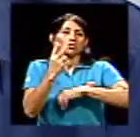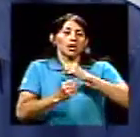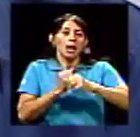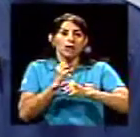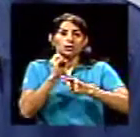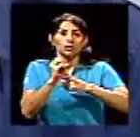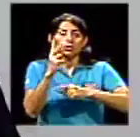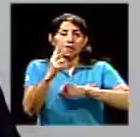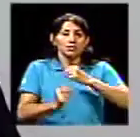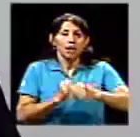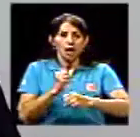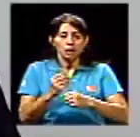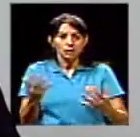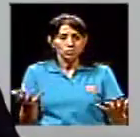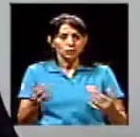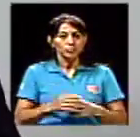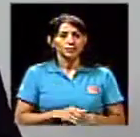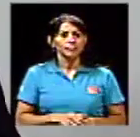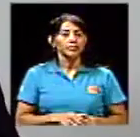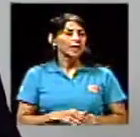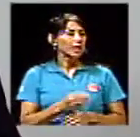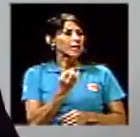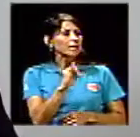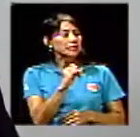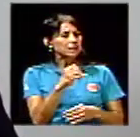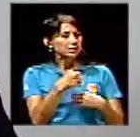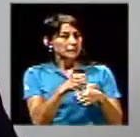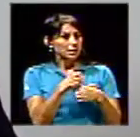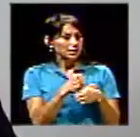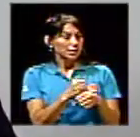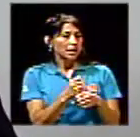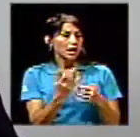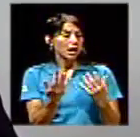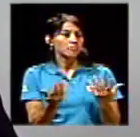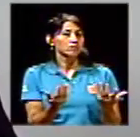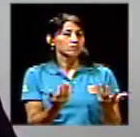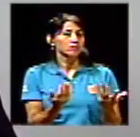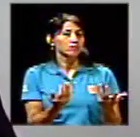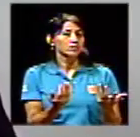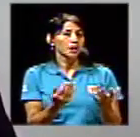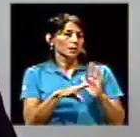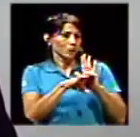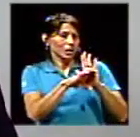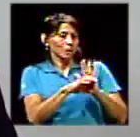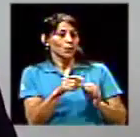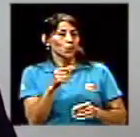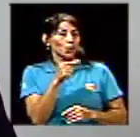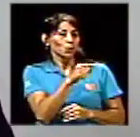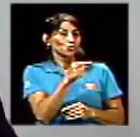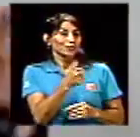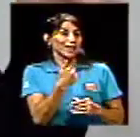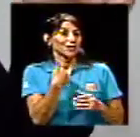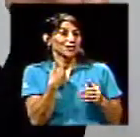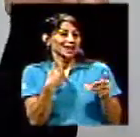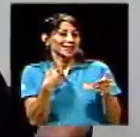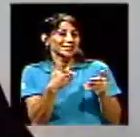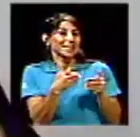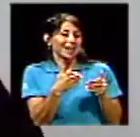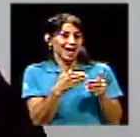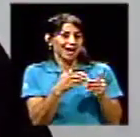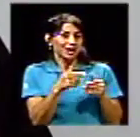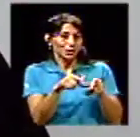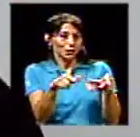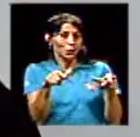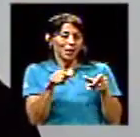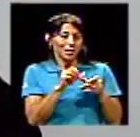se hiciera, por decir algo, usted que lo tiene cerca del Cantón de San Pablo, que es un